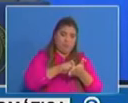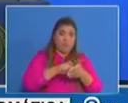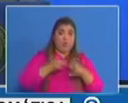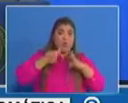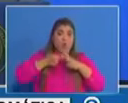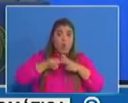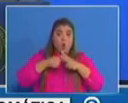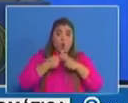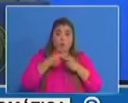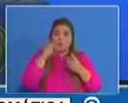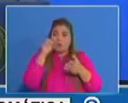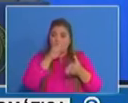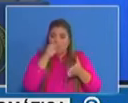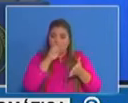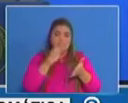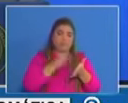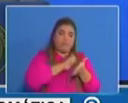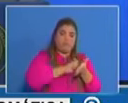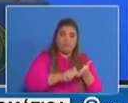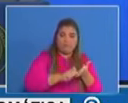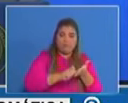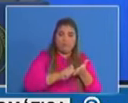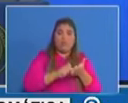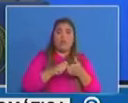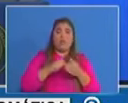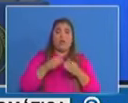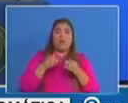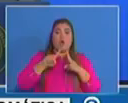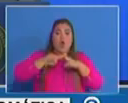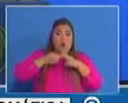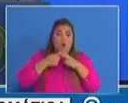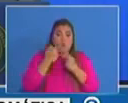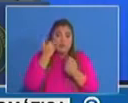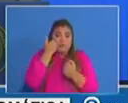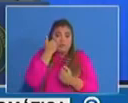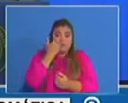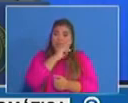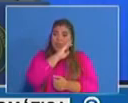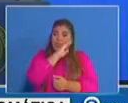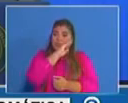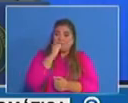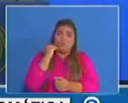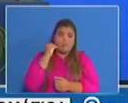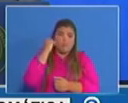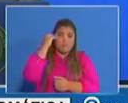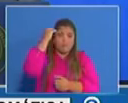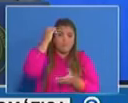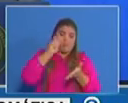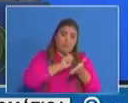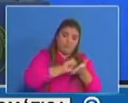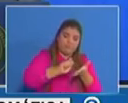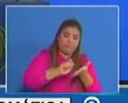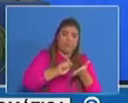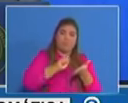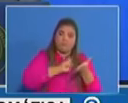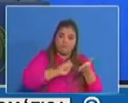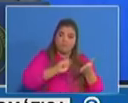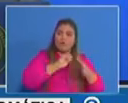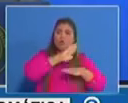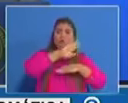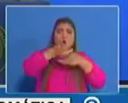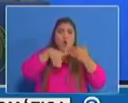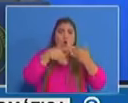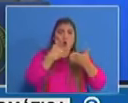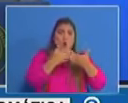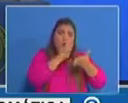una persona reporta síntomas y fallece está cercano a los 10 días pero este ranco puede